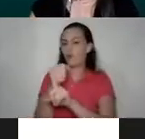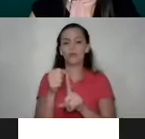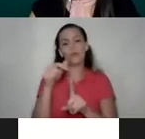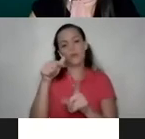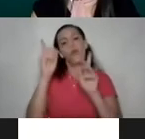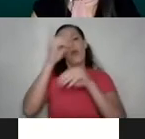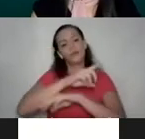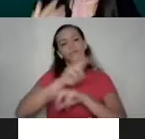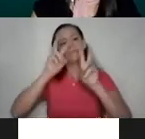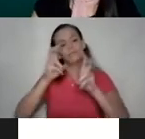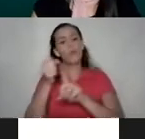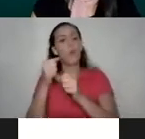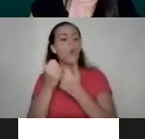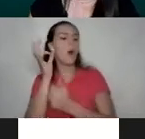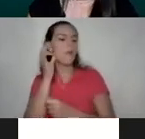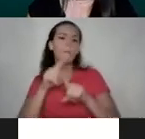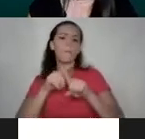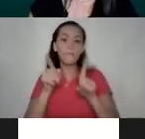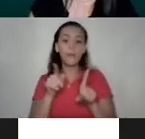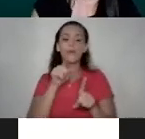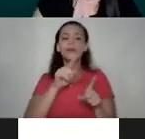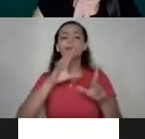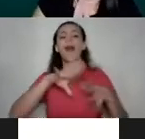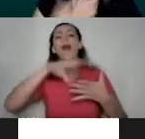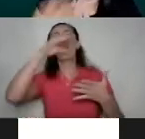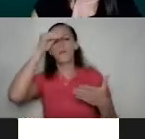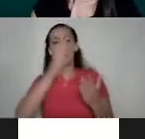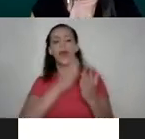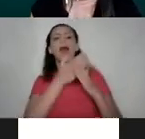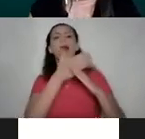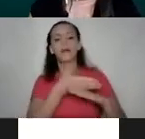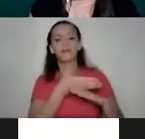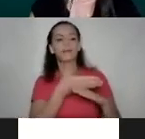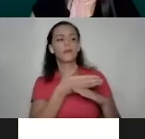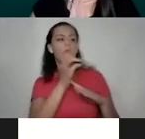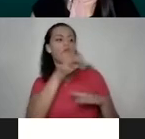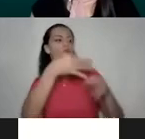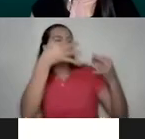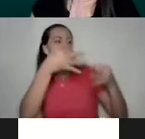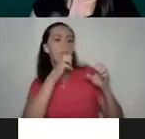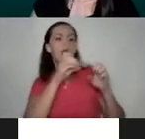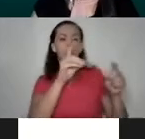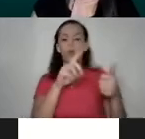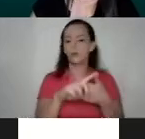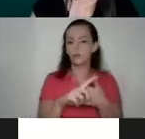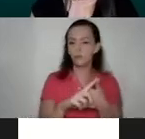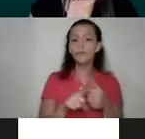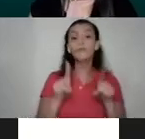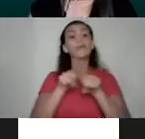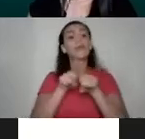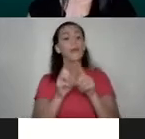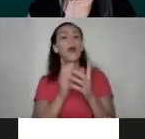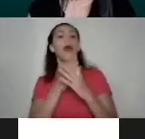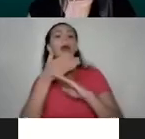la violencia contra las mujeres, es un fenómeno que se aprende a través de canales formales de la educación, por ejemplo, pero también a través de